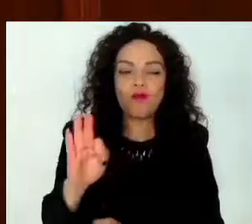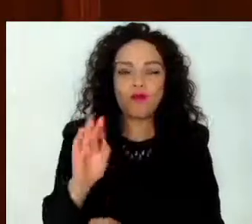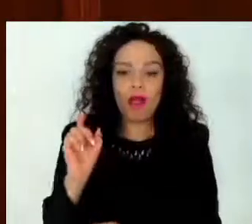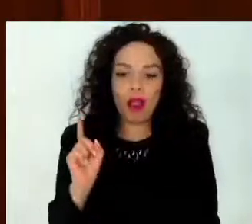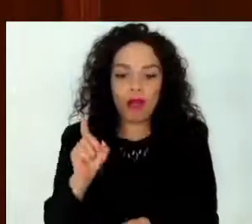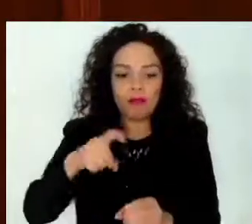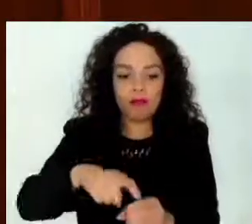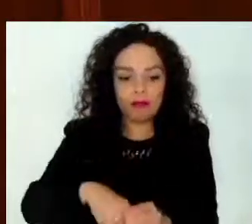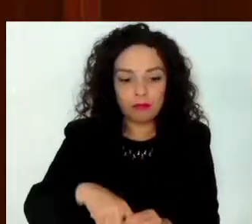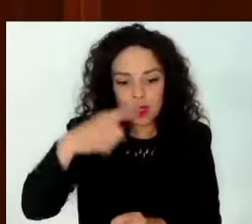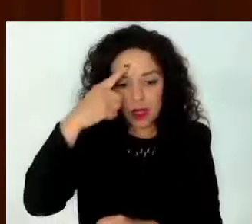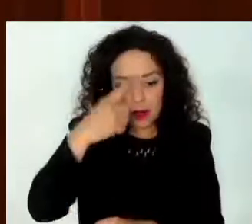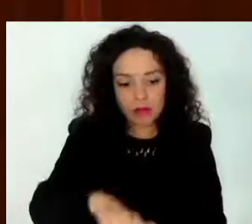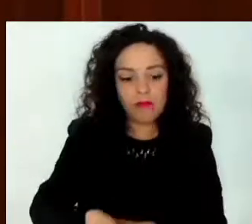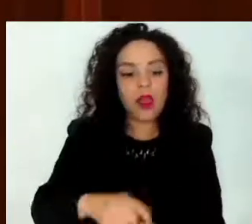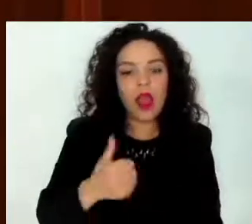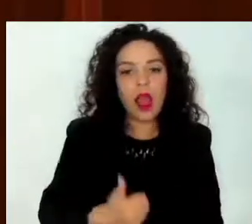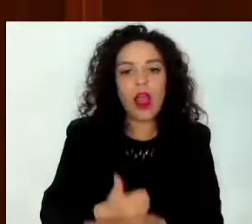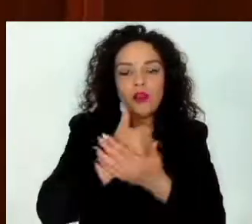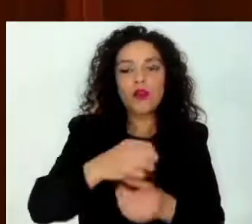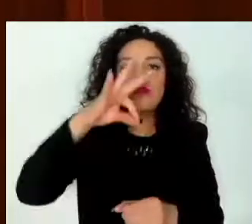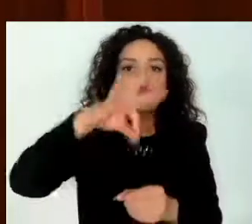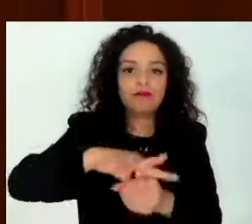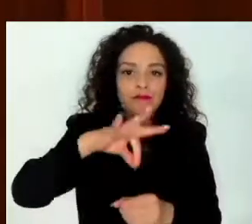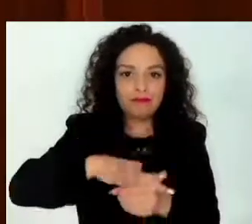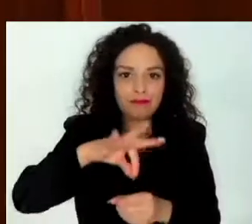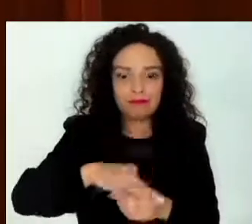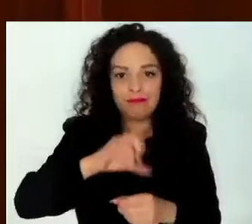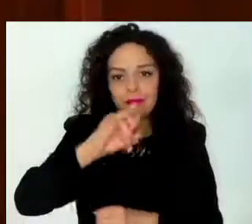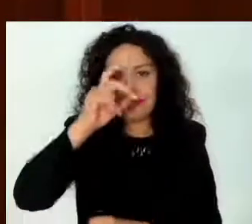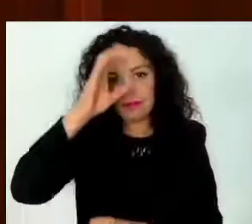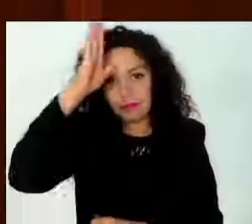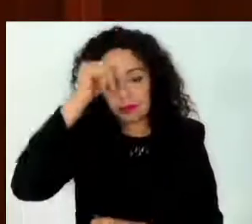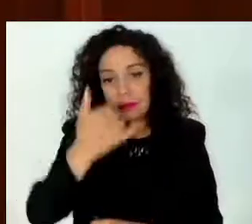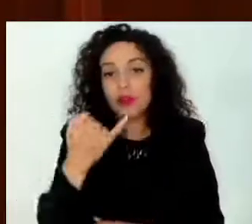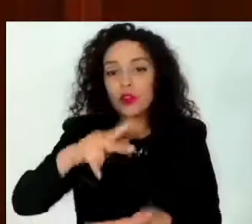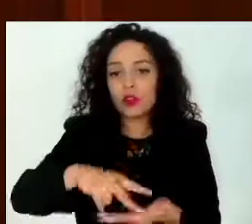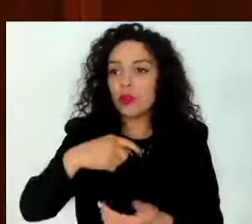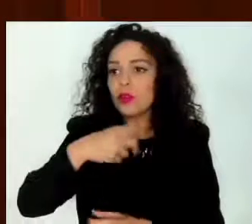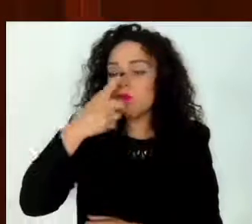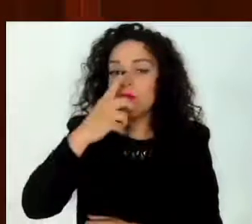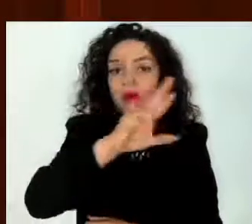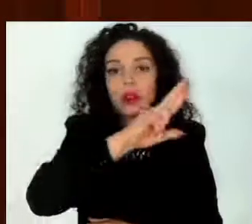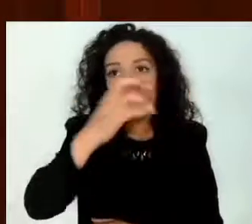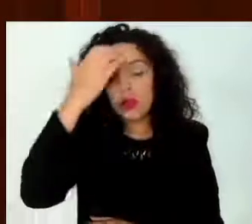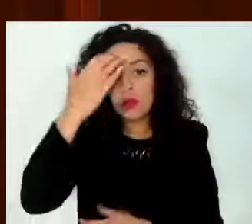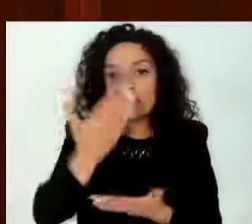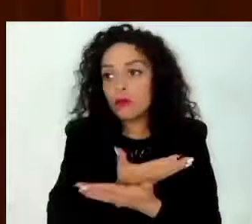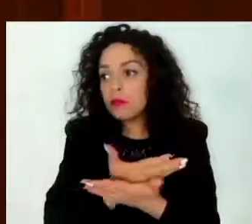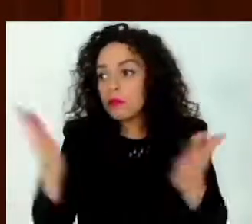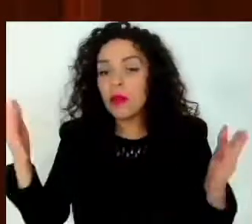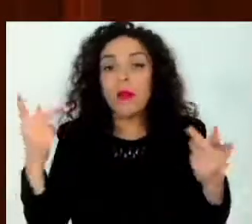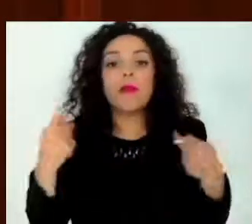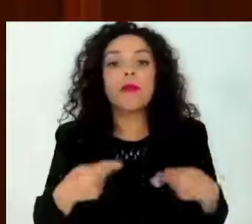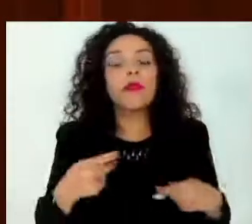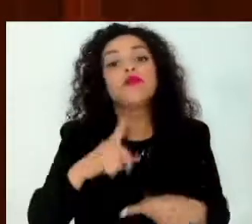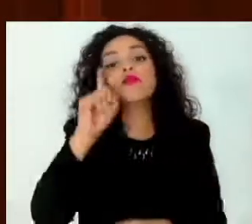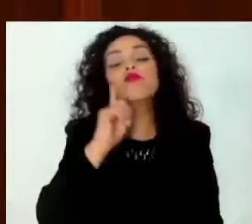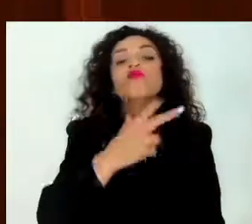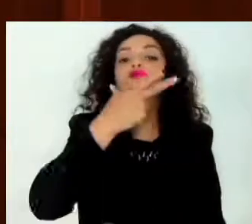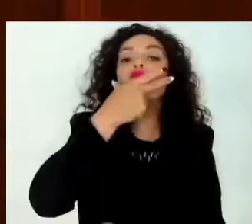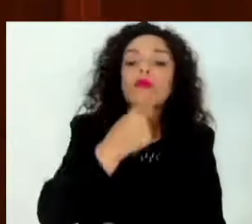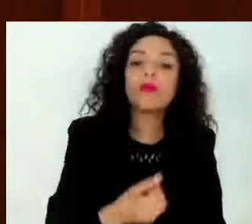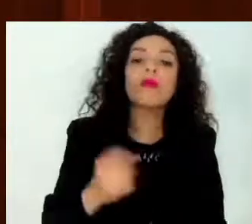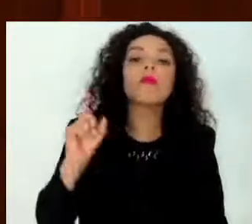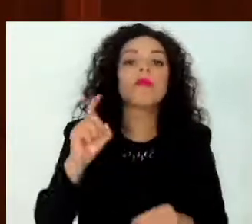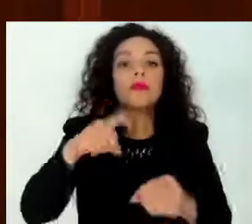y nuevamente en reconocimiento a las ciudadanas, a los ciudadanos, a las afiliadas y afiliados y a los integrantes de